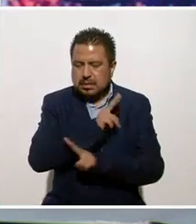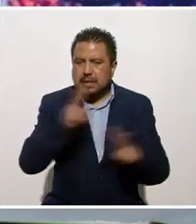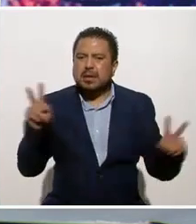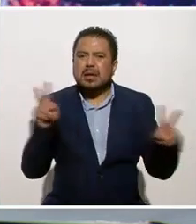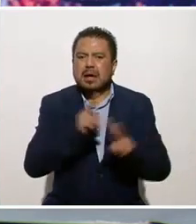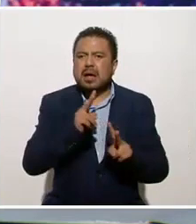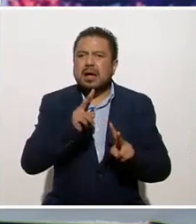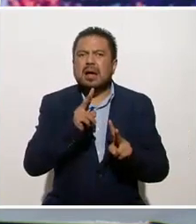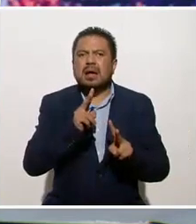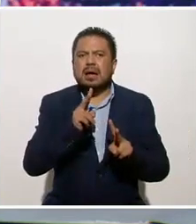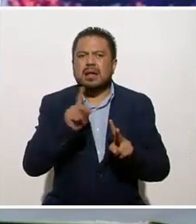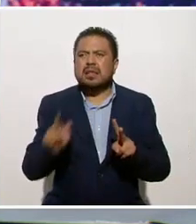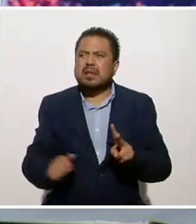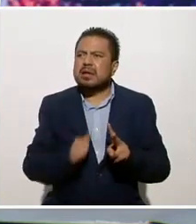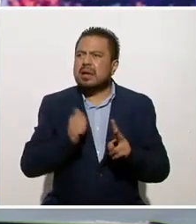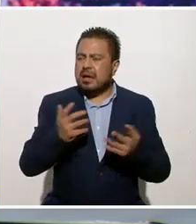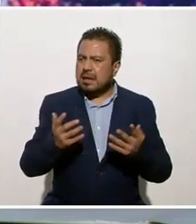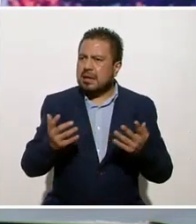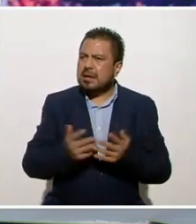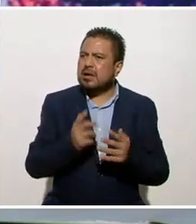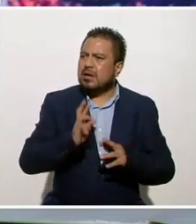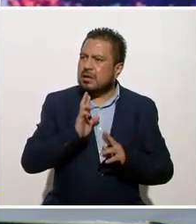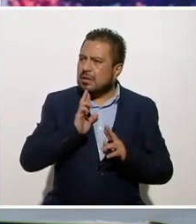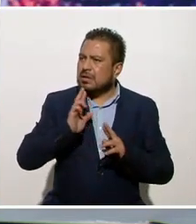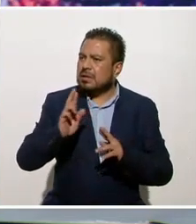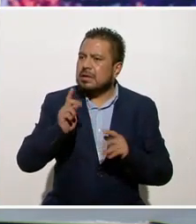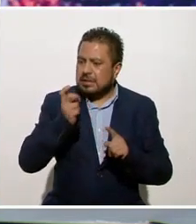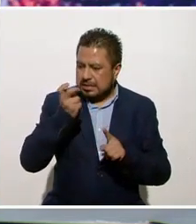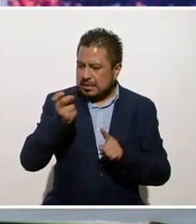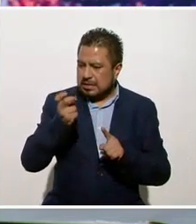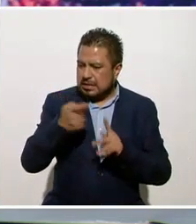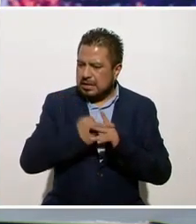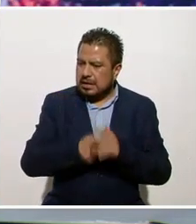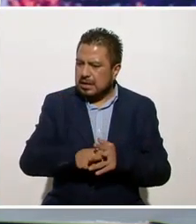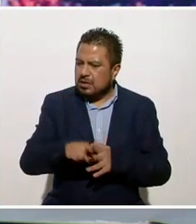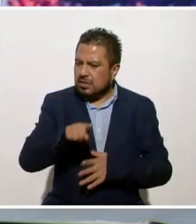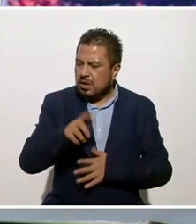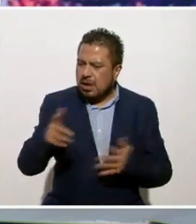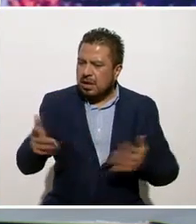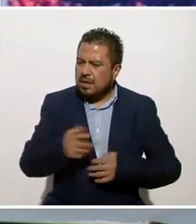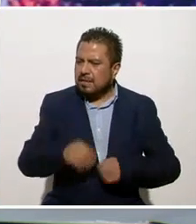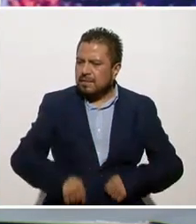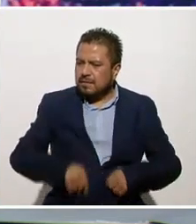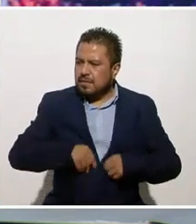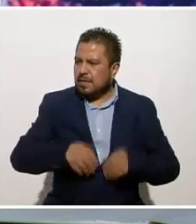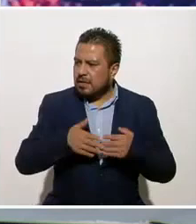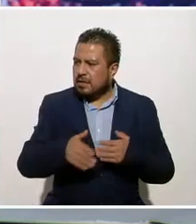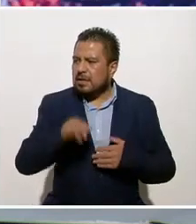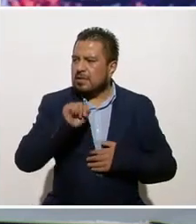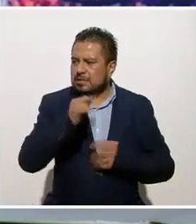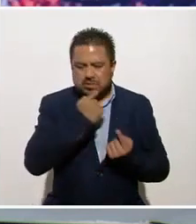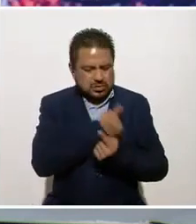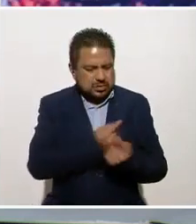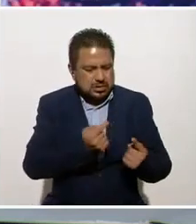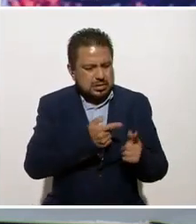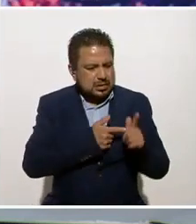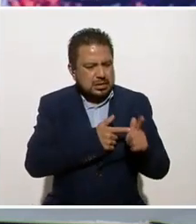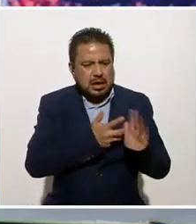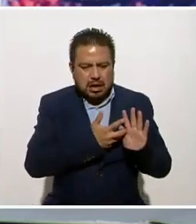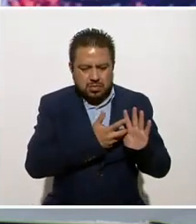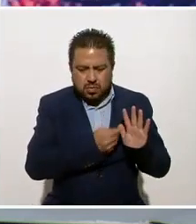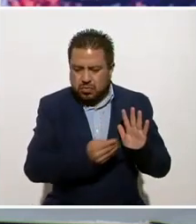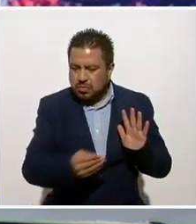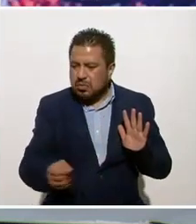actuar y contestar, en ese momento estás empezando a aplicarlo en tu vida. Y obviamente los pequeños van a seguir tu ejemplo.